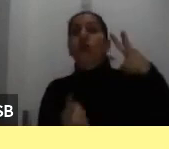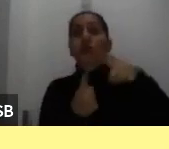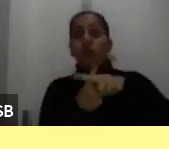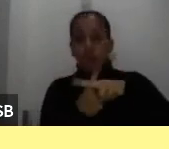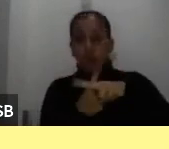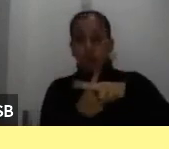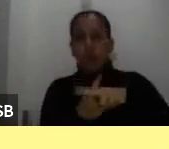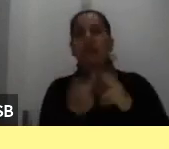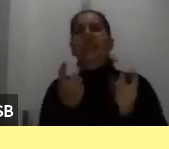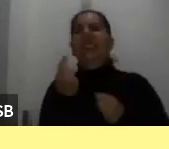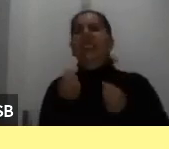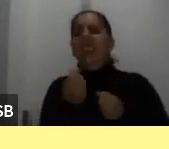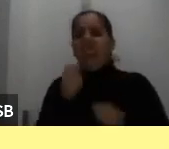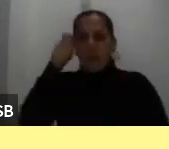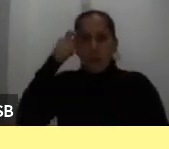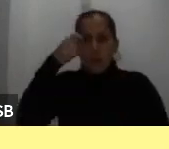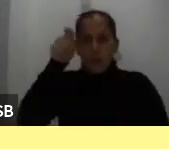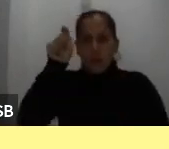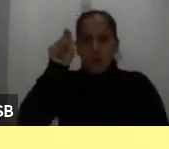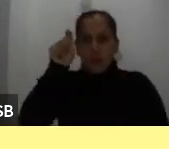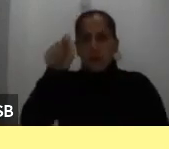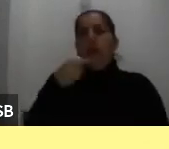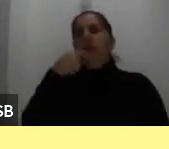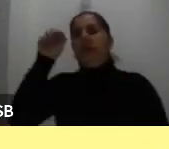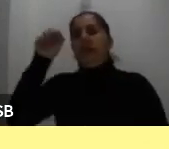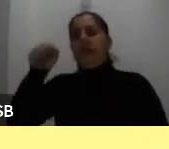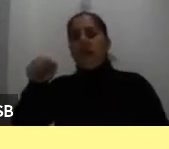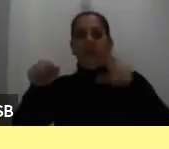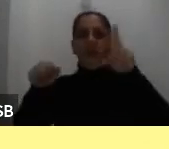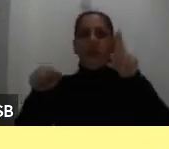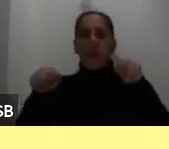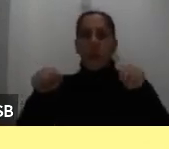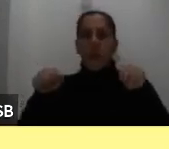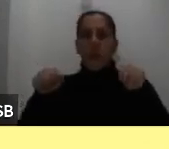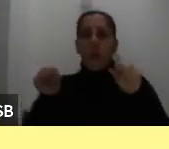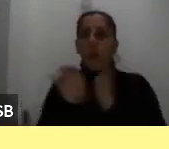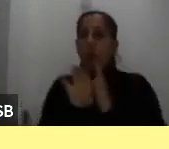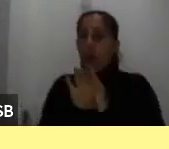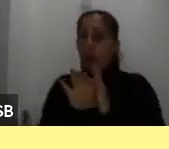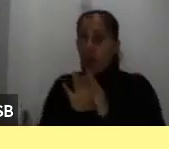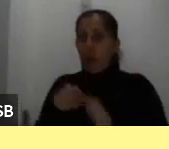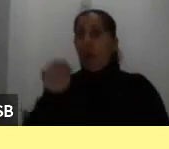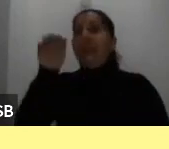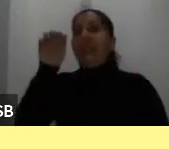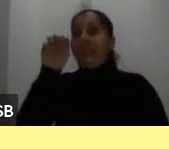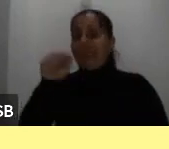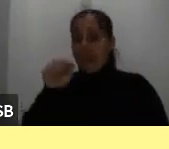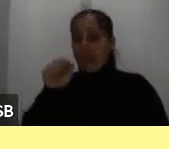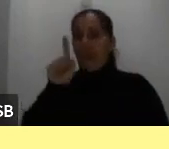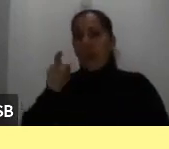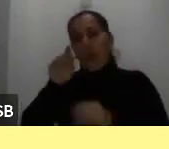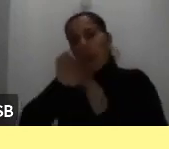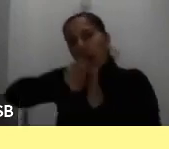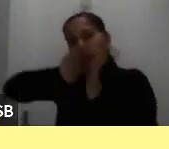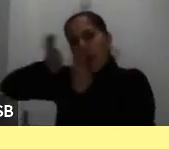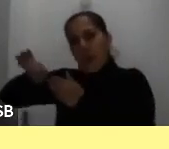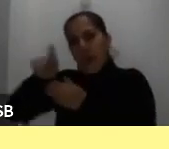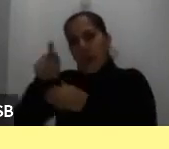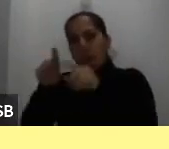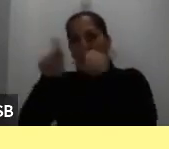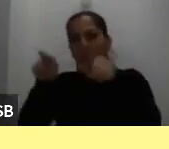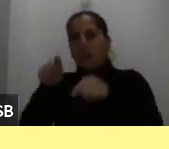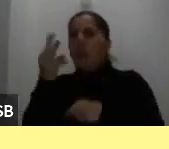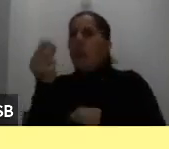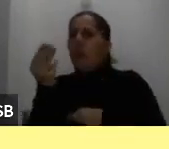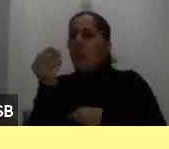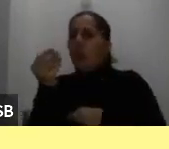un clic si es sí o si es no. En el caso de que sea así, tenemos que poner en esta columna que habla de